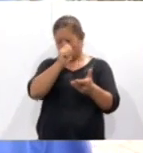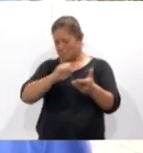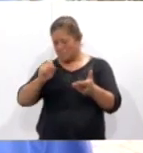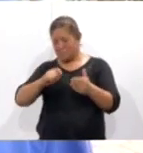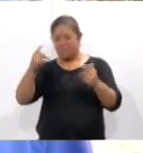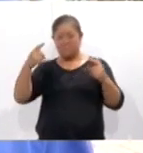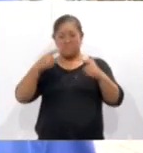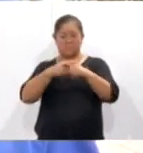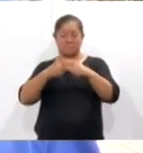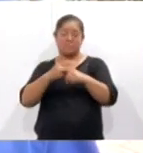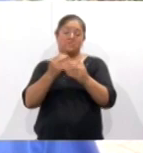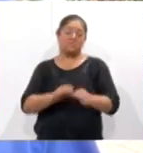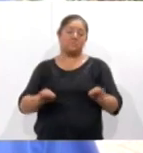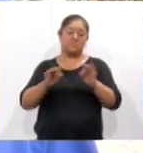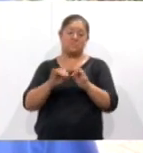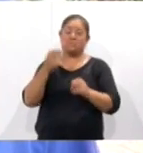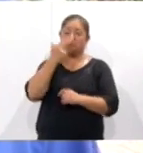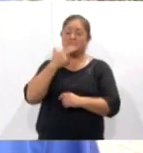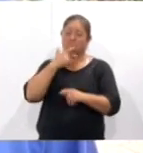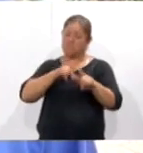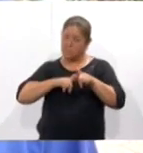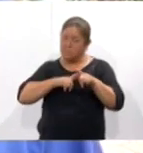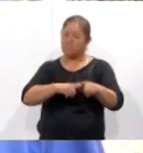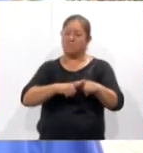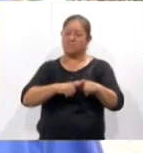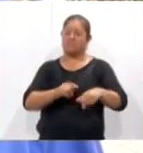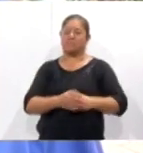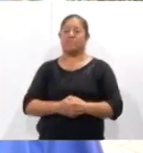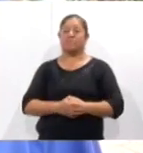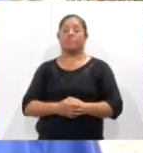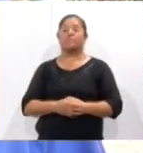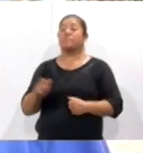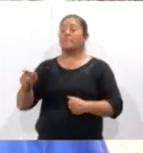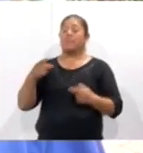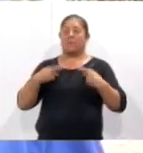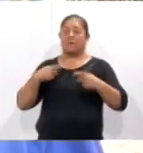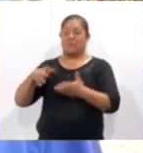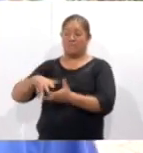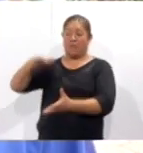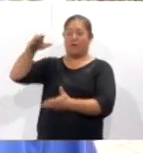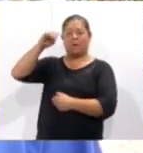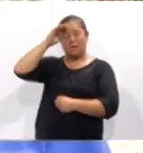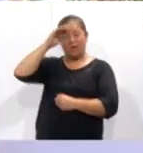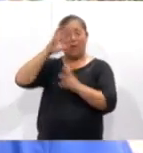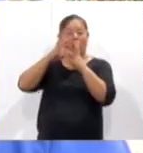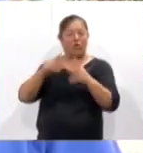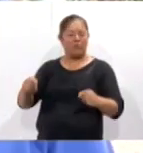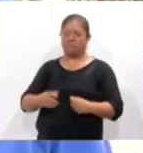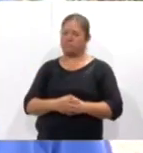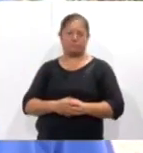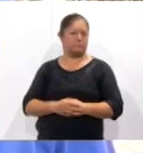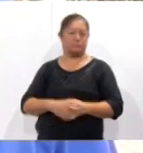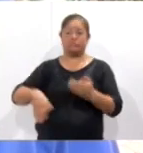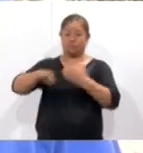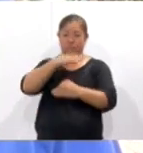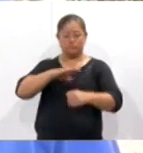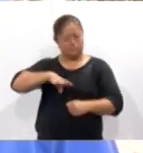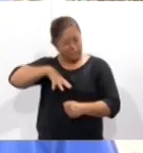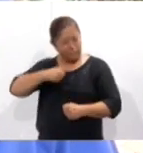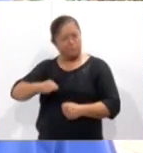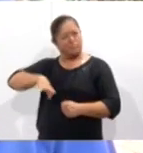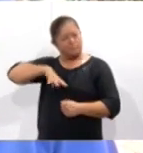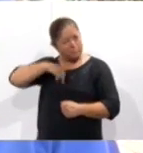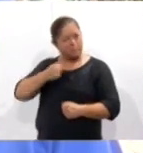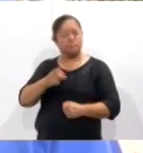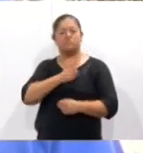náhuatl no desaparezca. La mayoría de las personas piensa que va a desaparecer, pero si tratamos de ir rescatando,